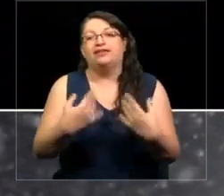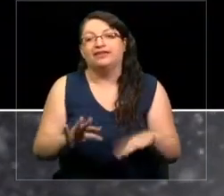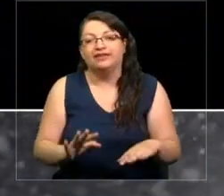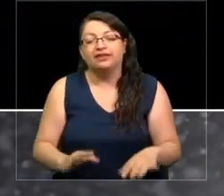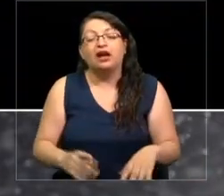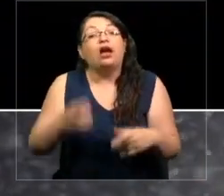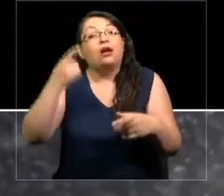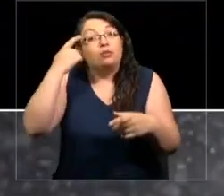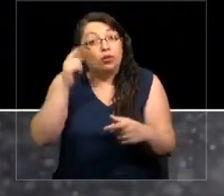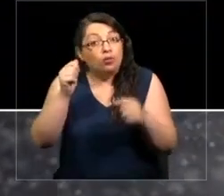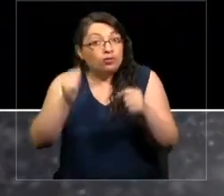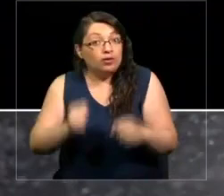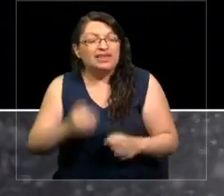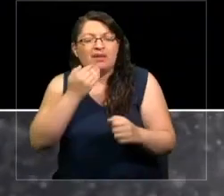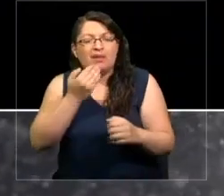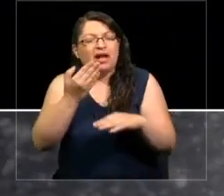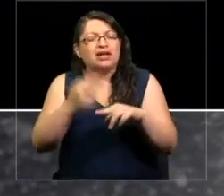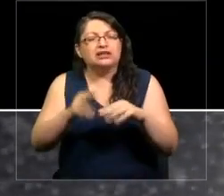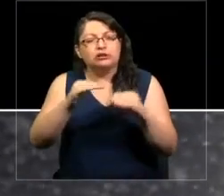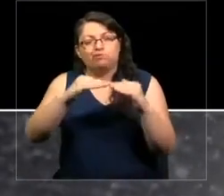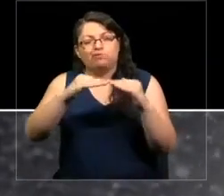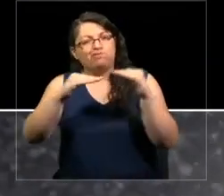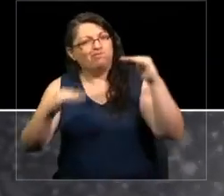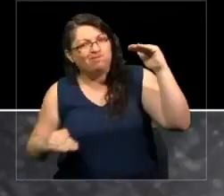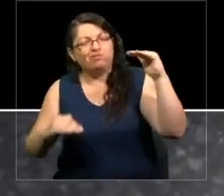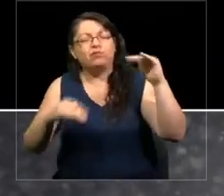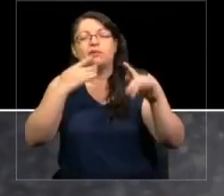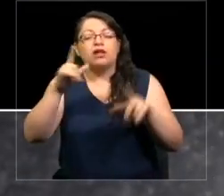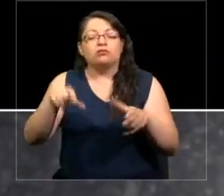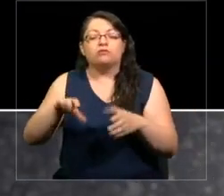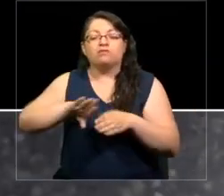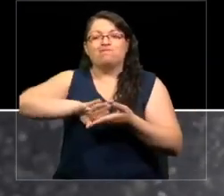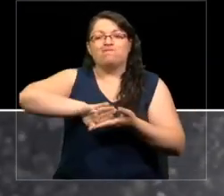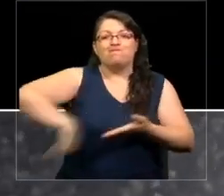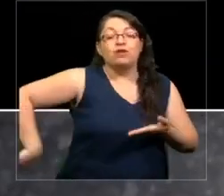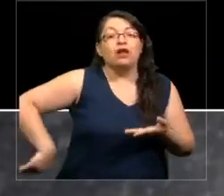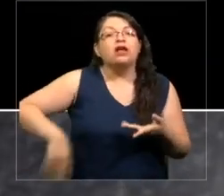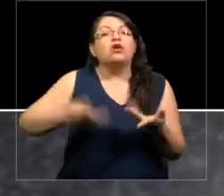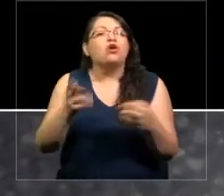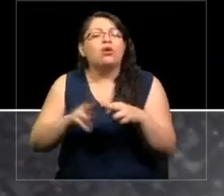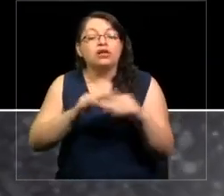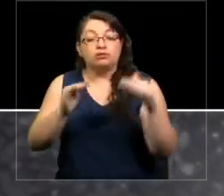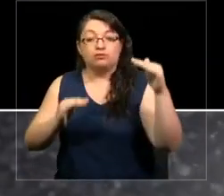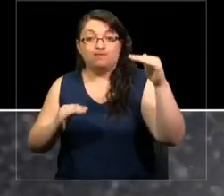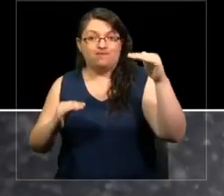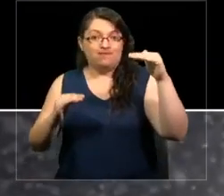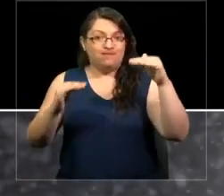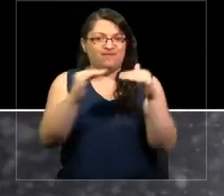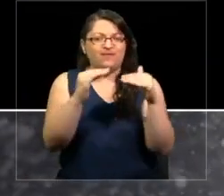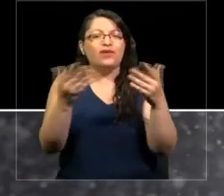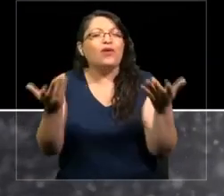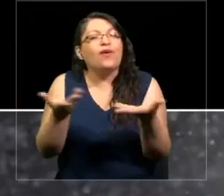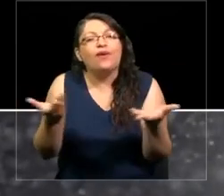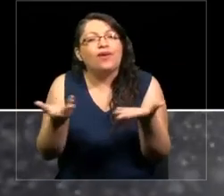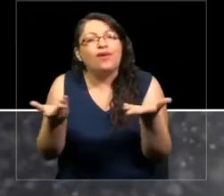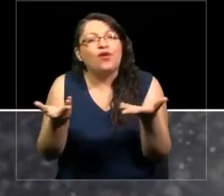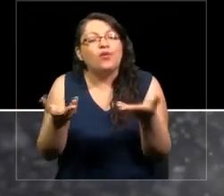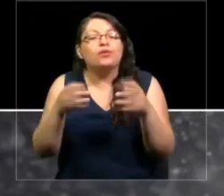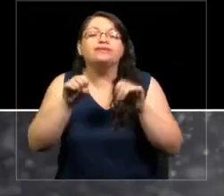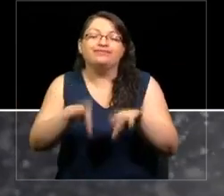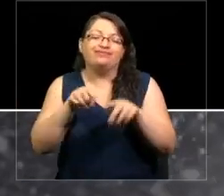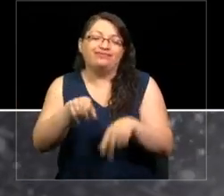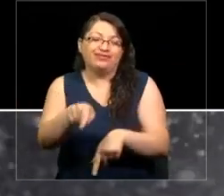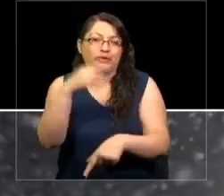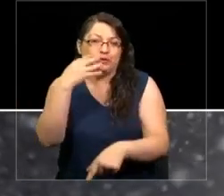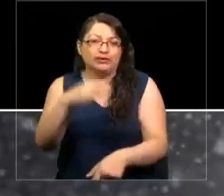Pero pueden llegar a generar brechas y cierta forma de exclusión. Y la mejor manera de reducir esas brechas es a través de la educación.